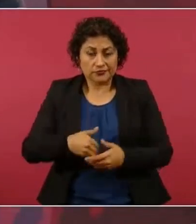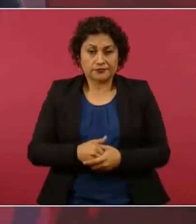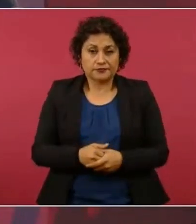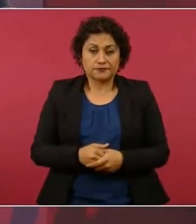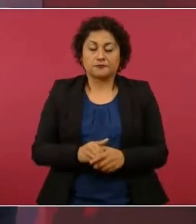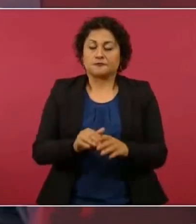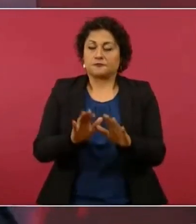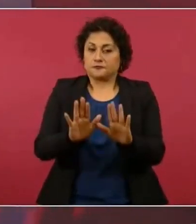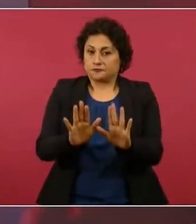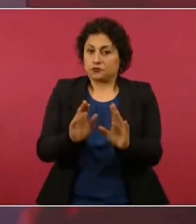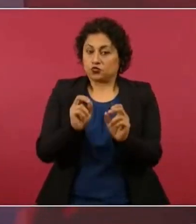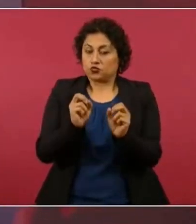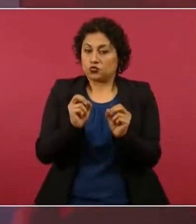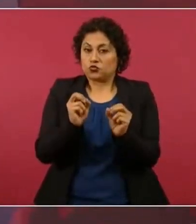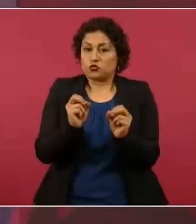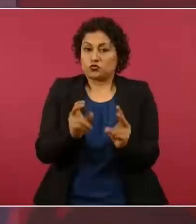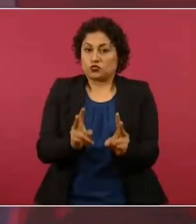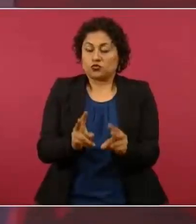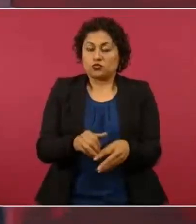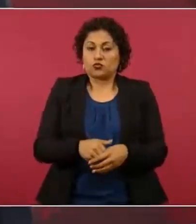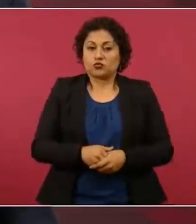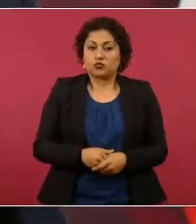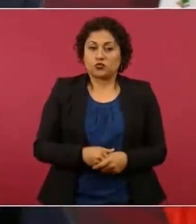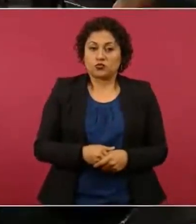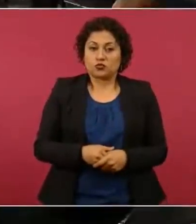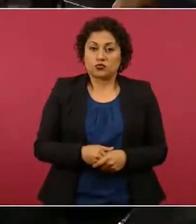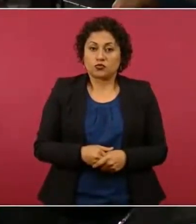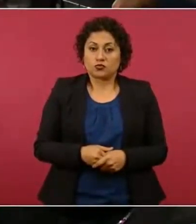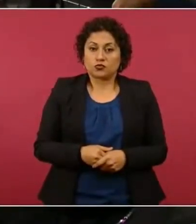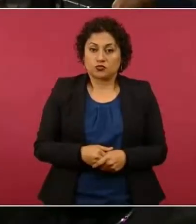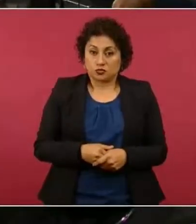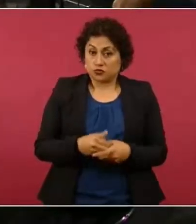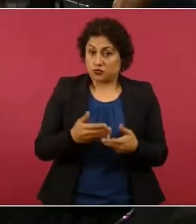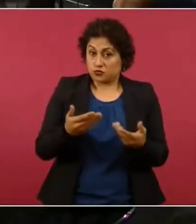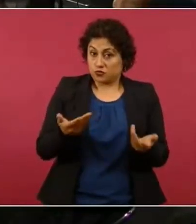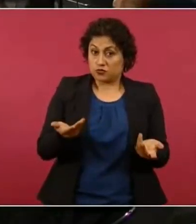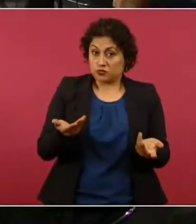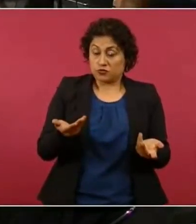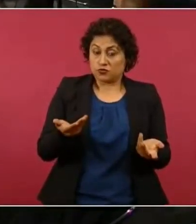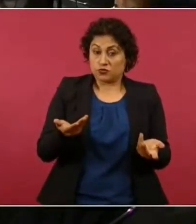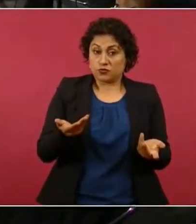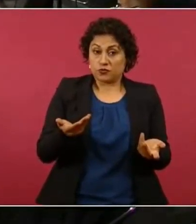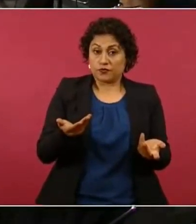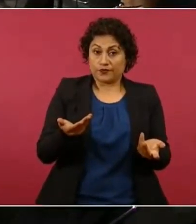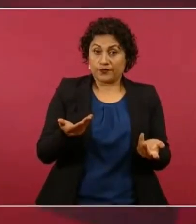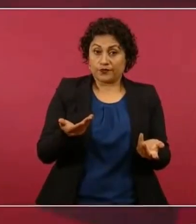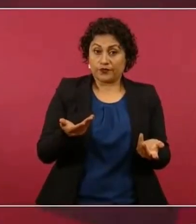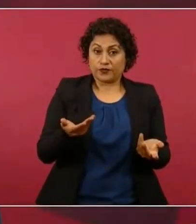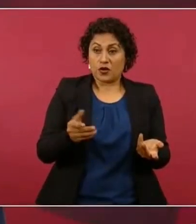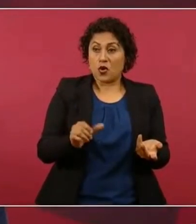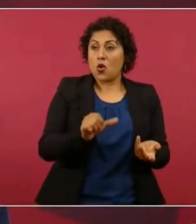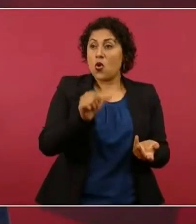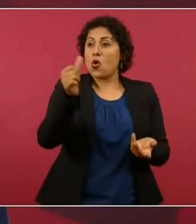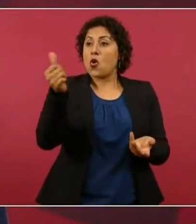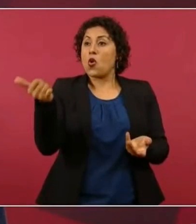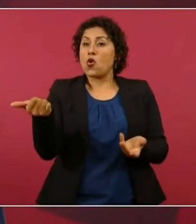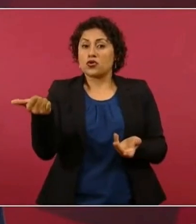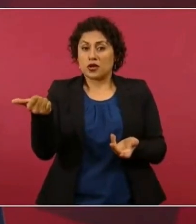Vamos a que se vayan también otras líneas